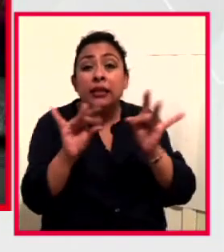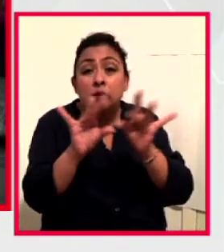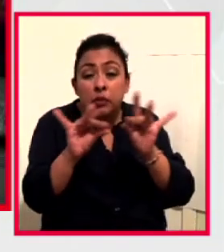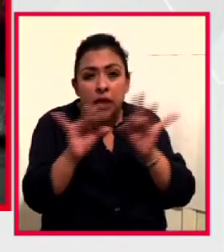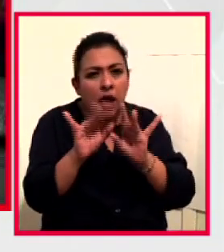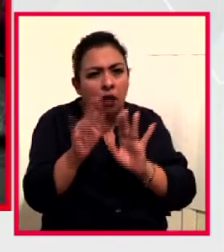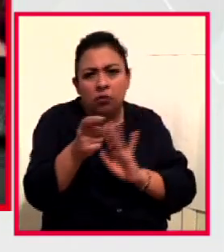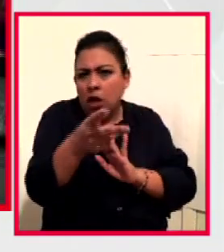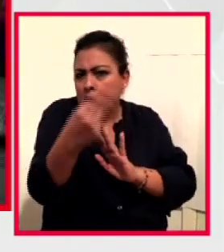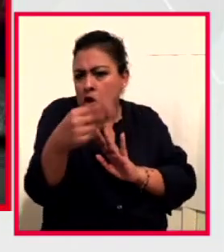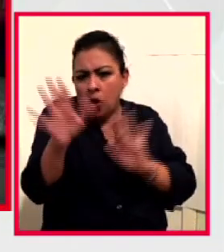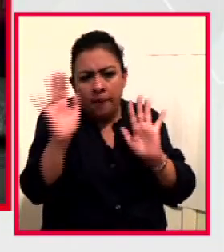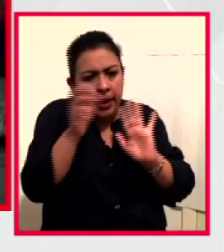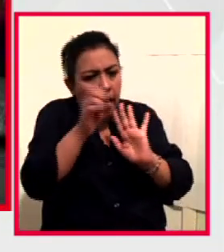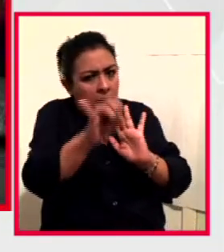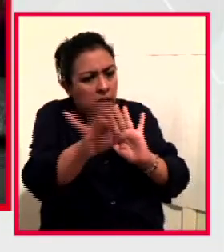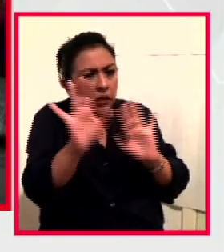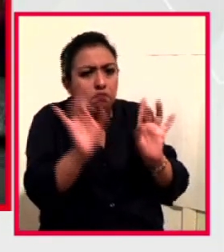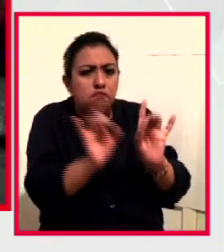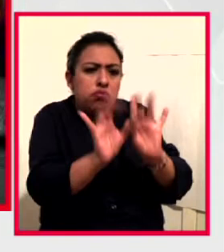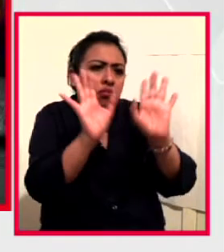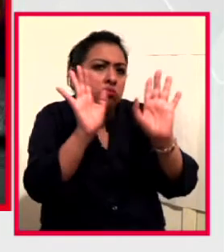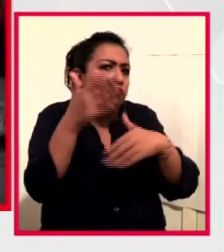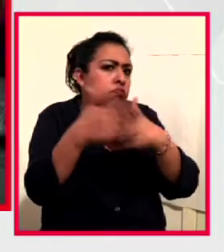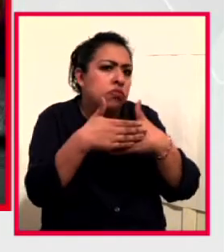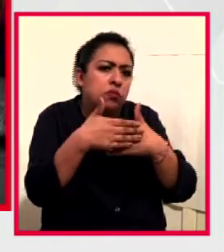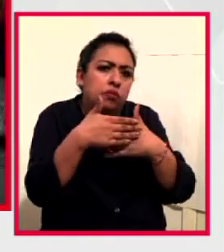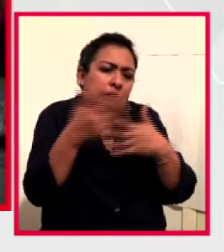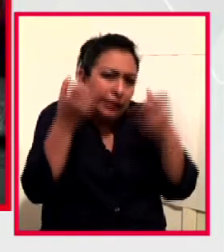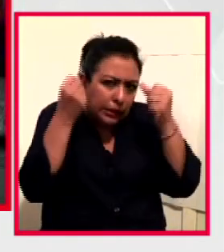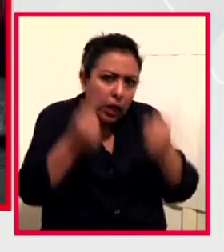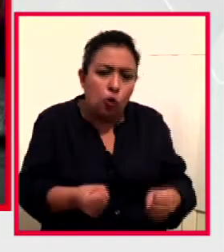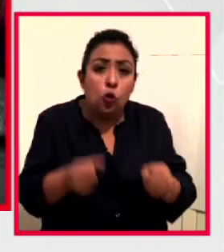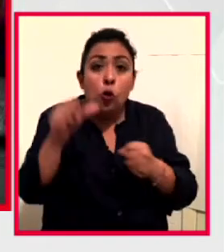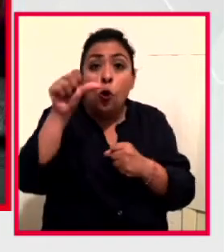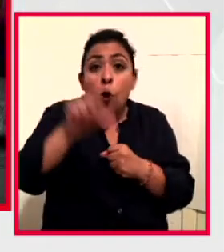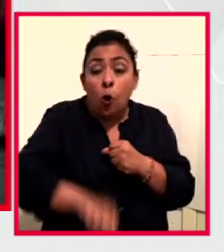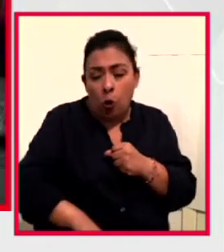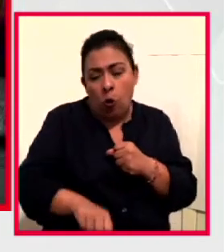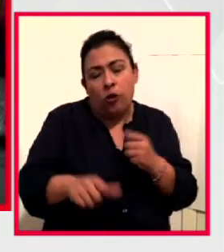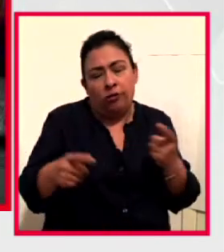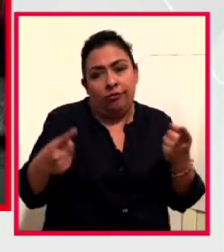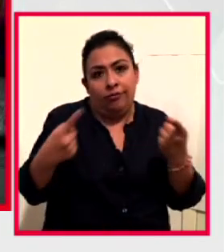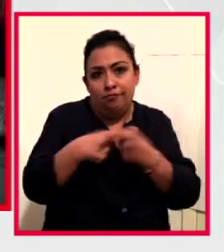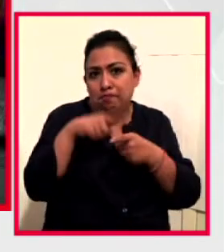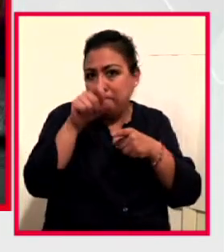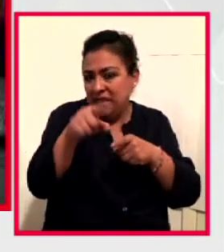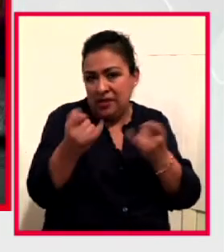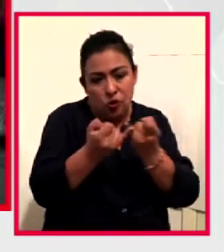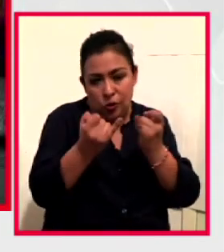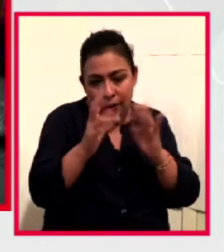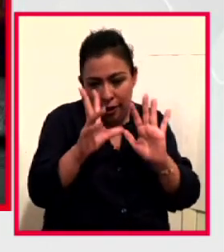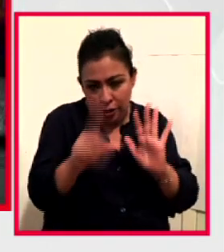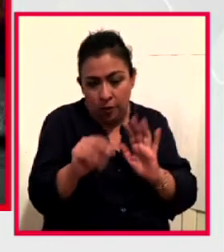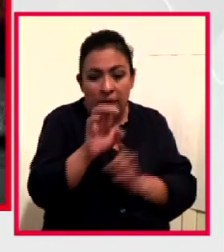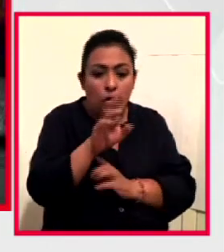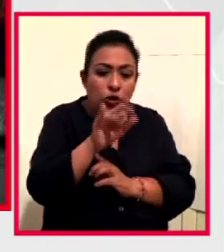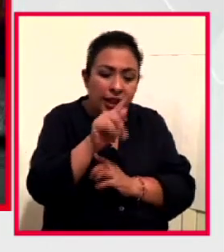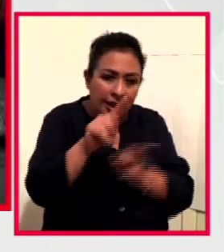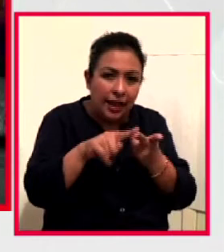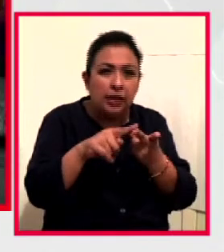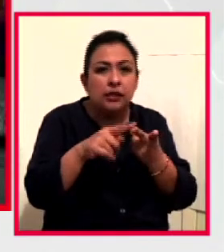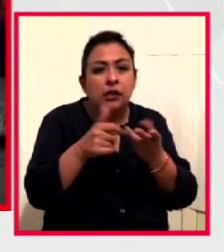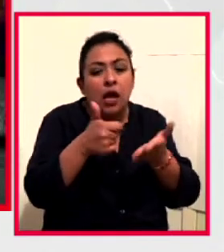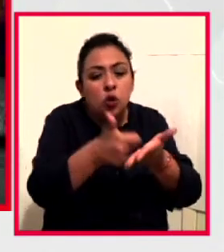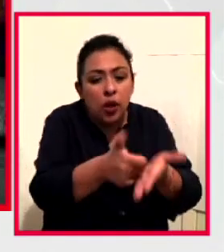nombre, son cosas que van a suceder inevitablemente. Hoy, en contraste, porque no es la misma situación, una eutanasia, una muerte asistida,